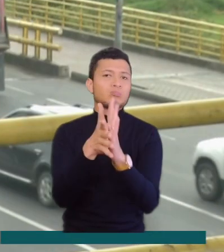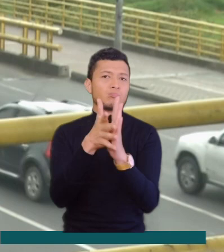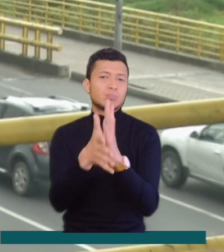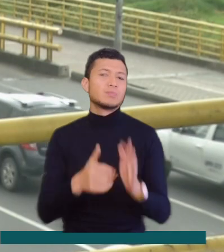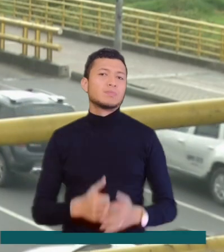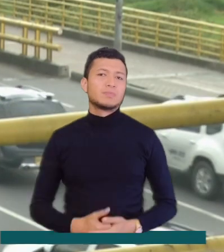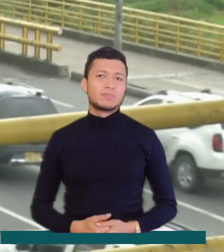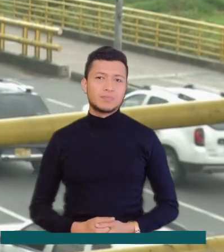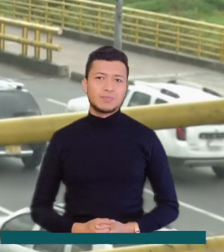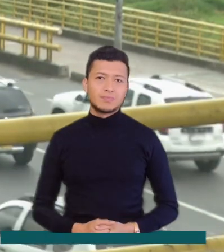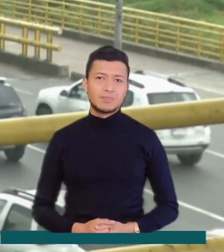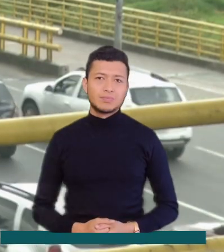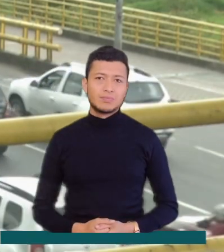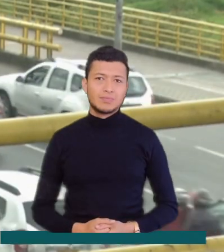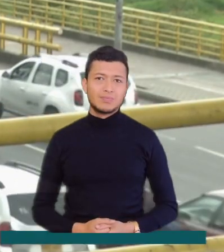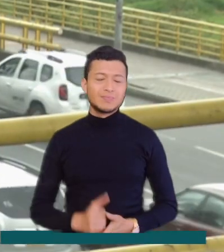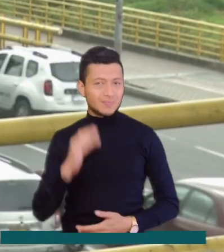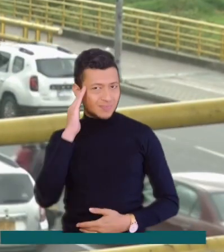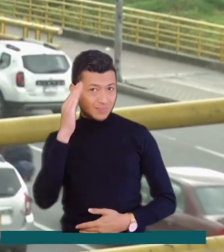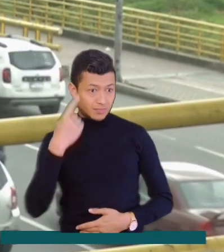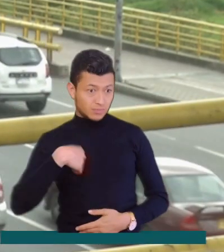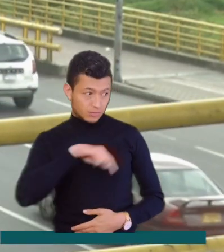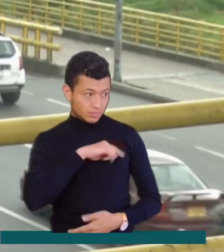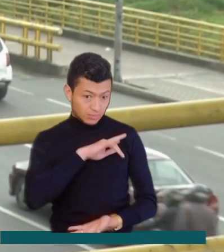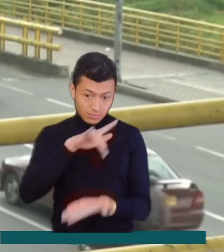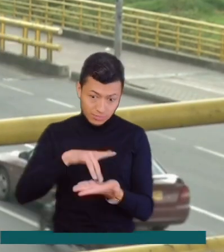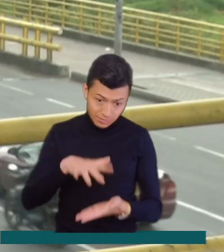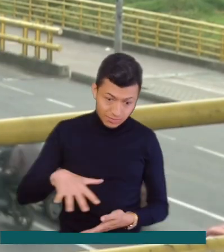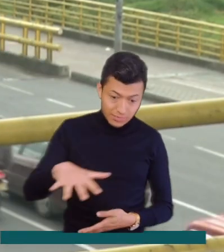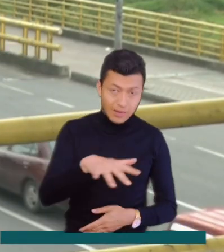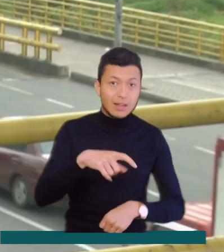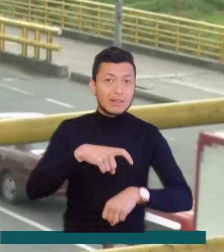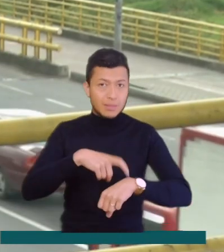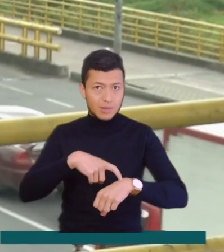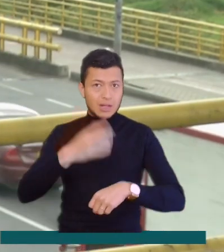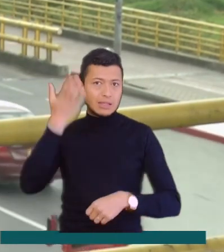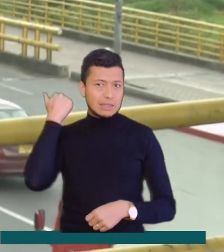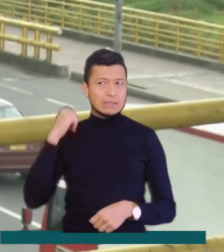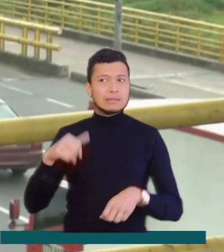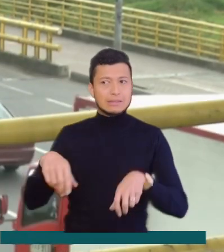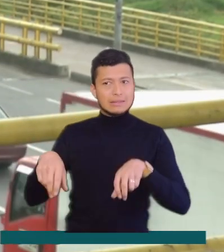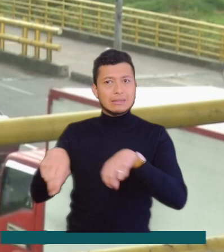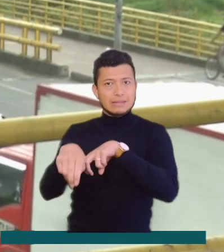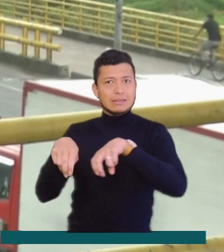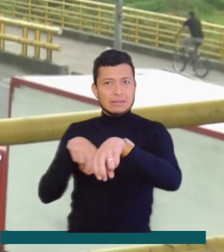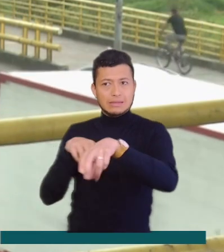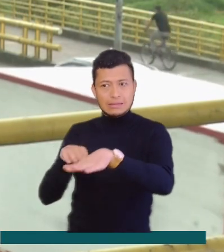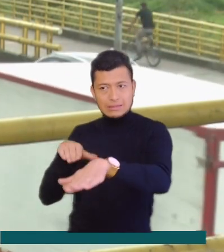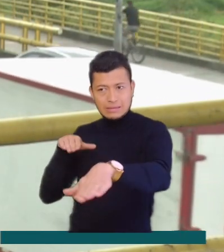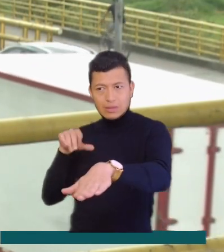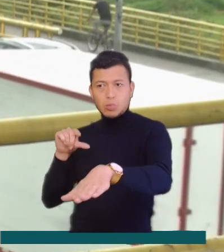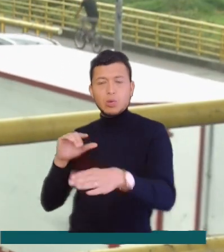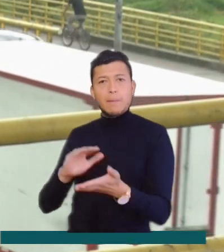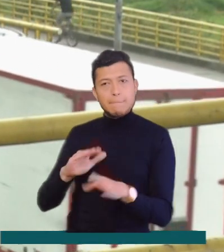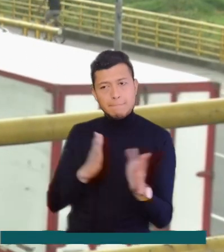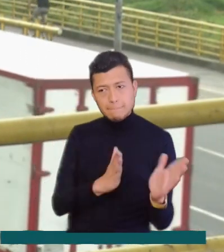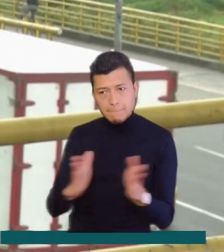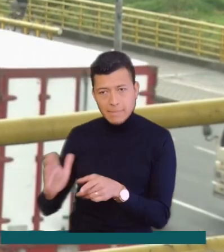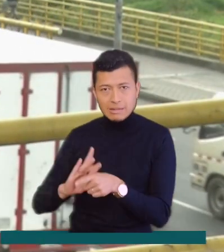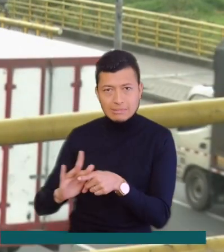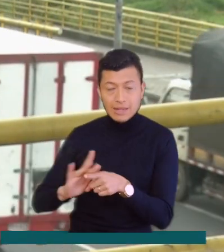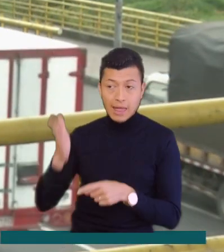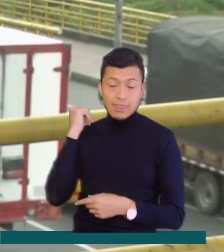Hola, Mabel. Estuvimos en este punto durante el tiempo del operativo. Y aunque se presentó algo de tráfico, el plan piloto ya está tomando forma.